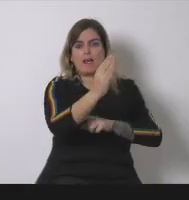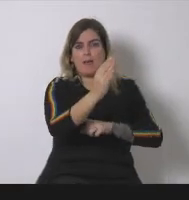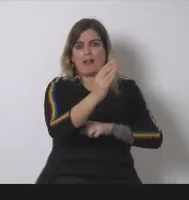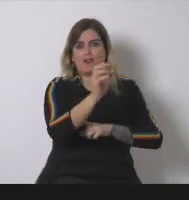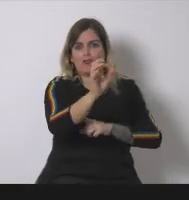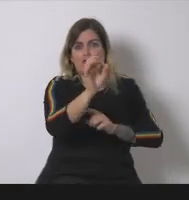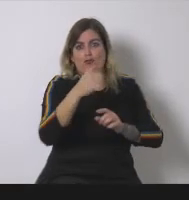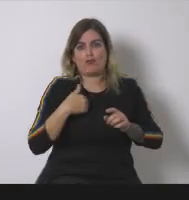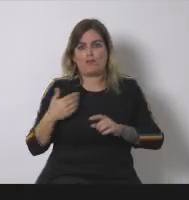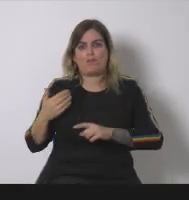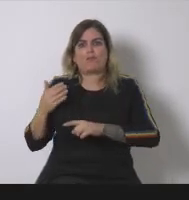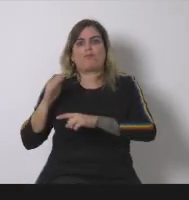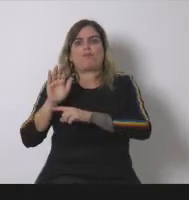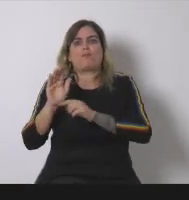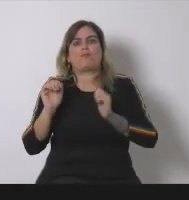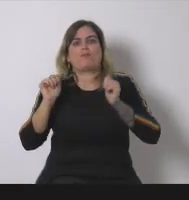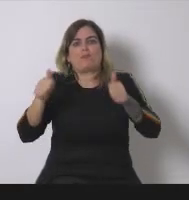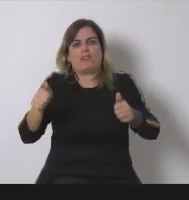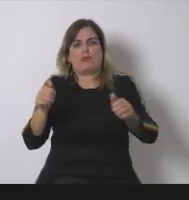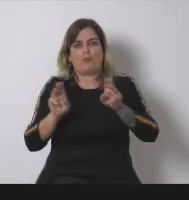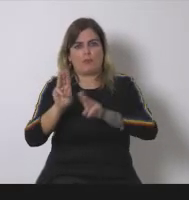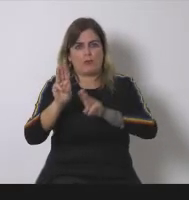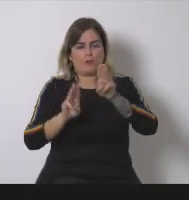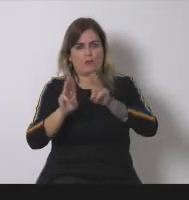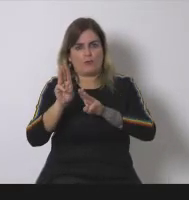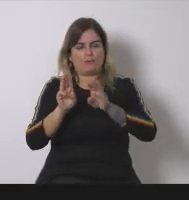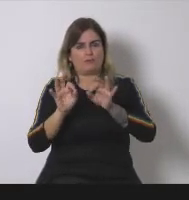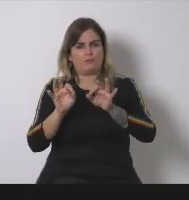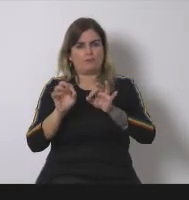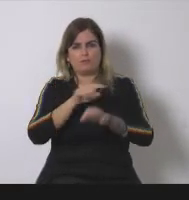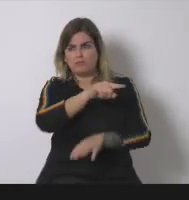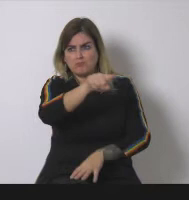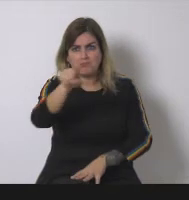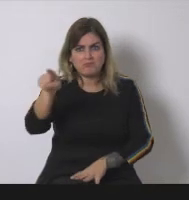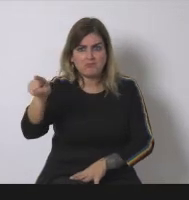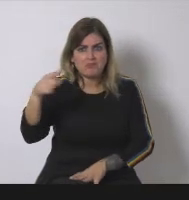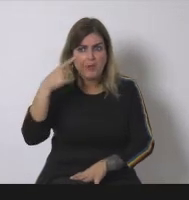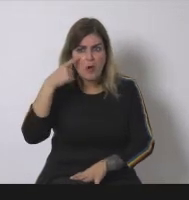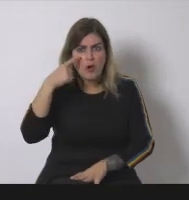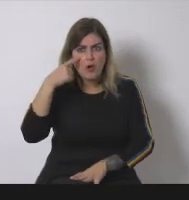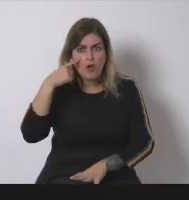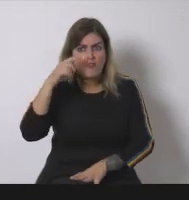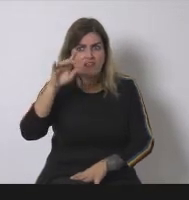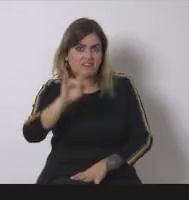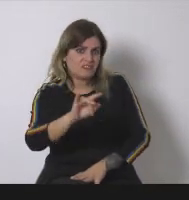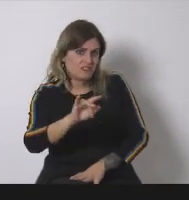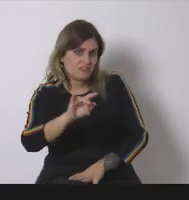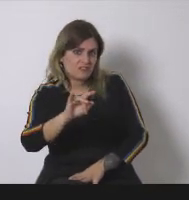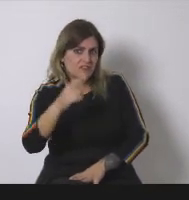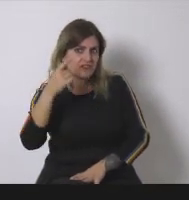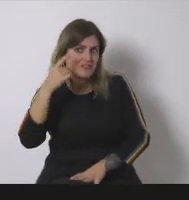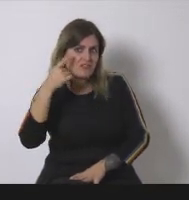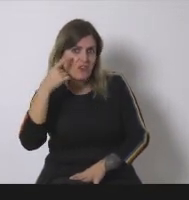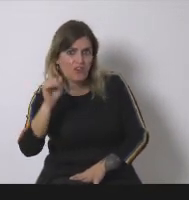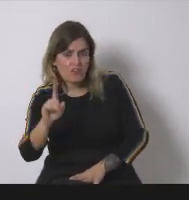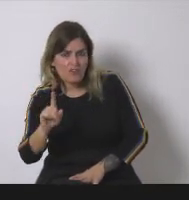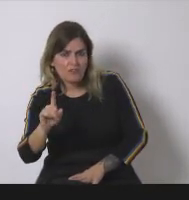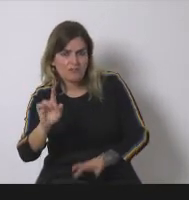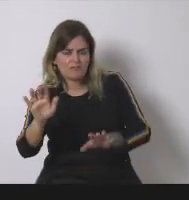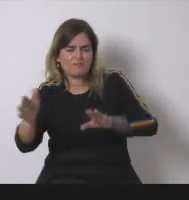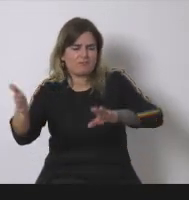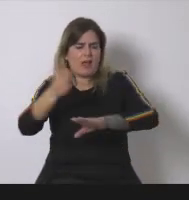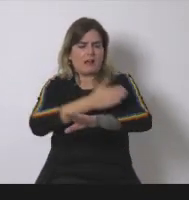no sé si estáis familiarizados con el concepto de bueno antes de nada quería decir que he preparado una ponencia de forma como bastante